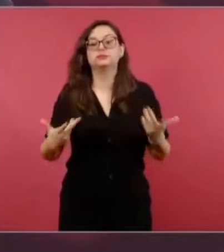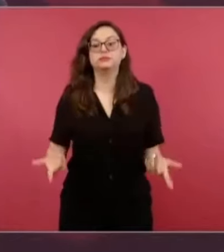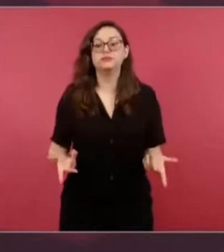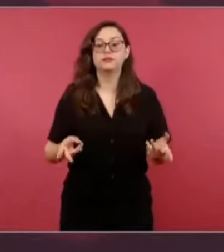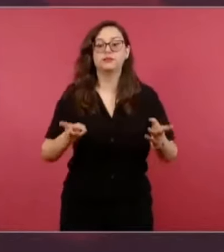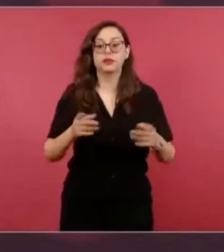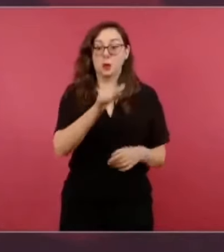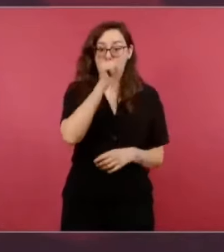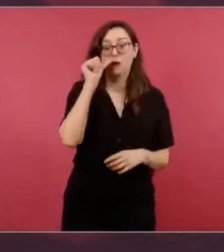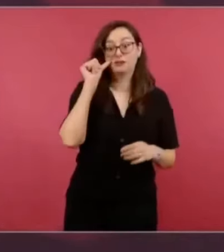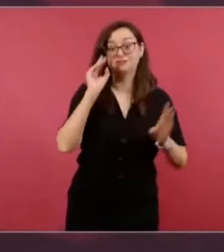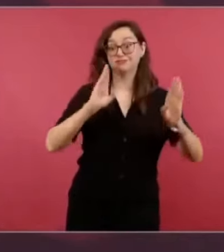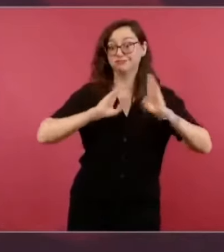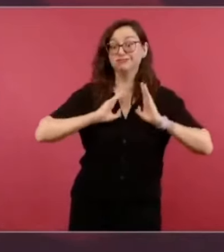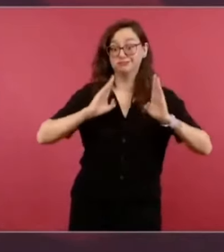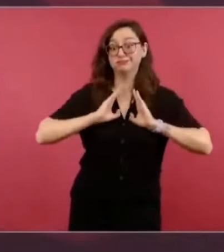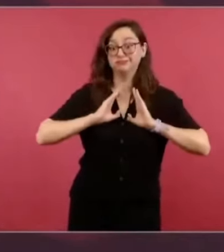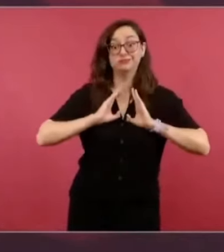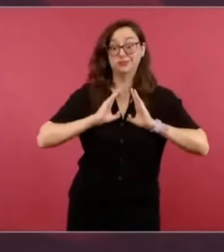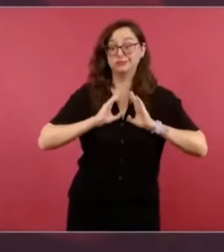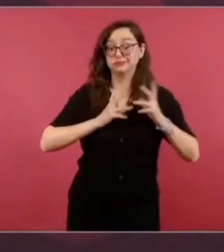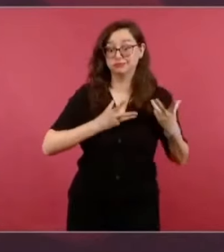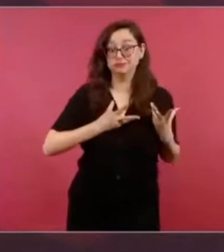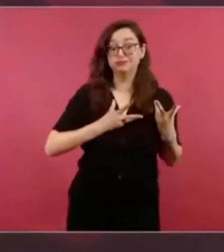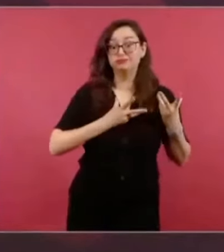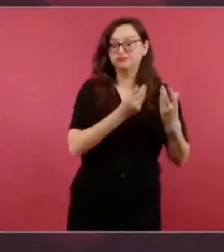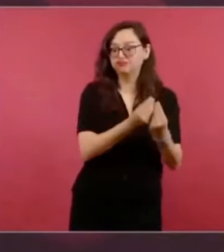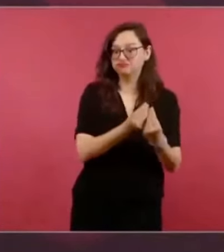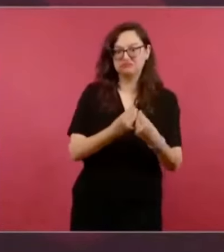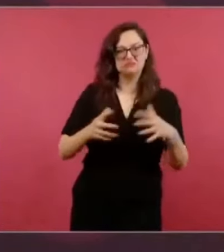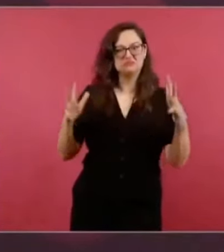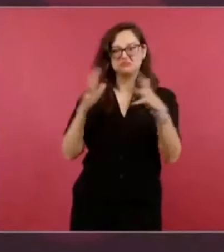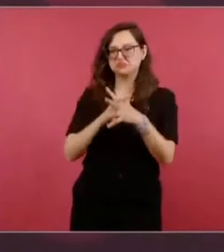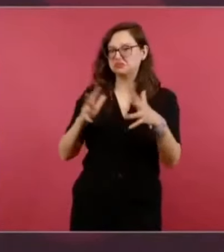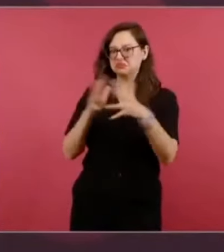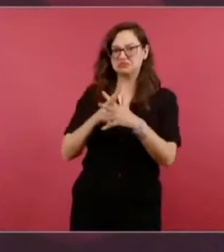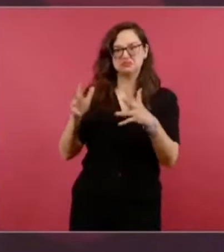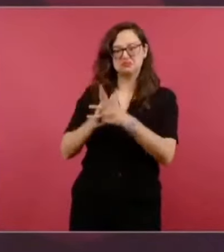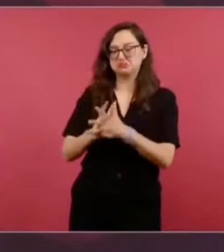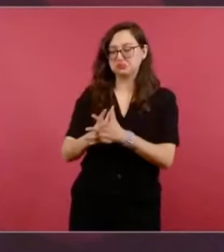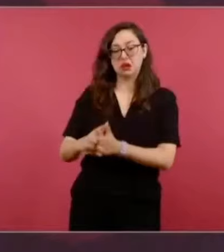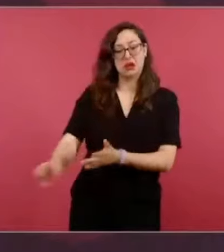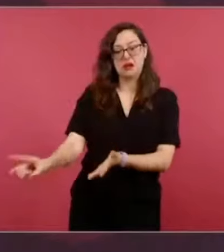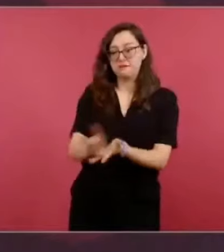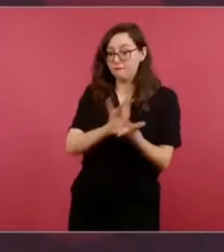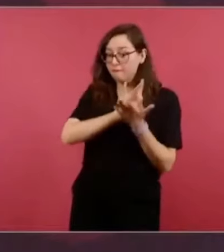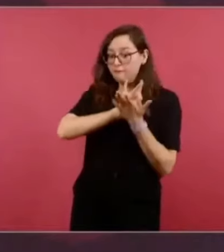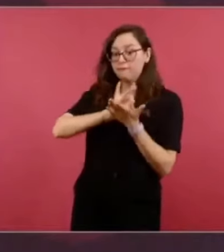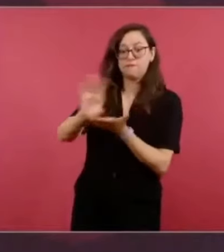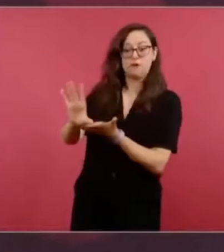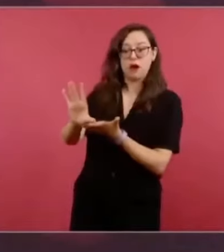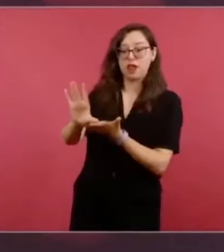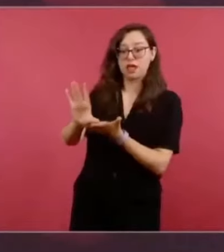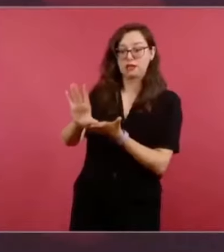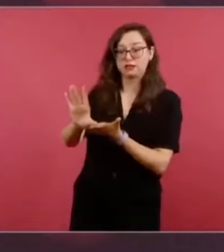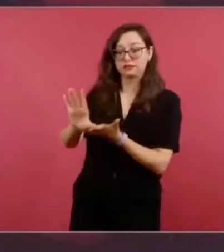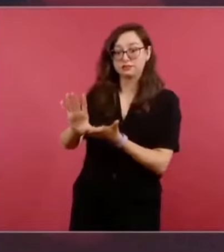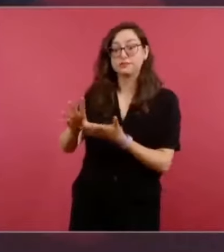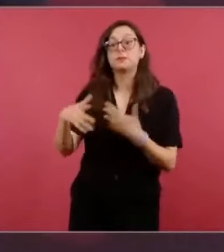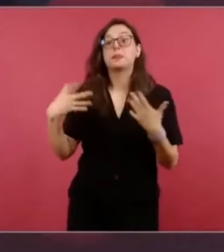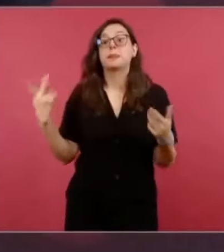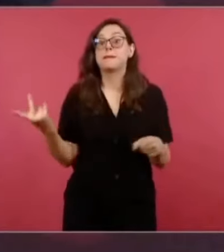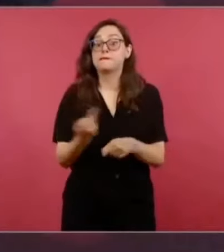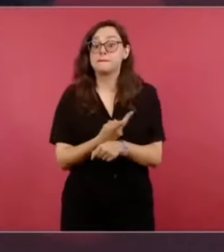cosas que hizo fue ordenar que donde gobernaban